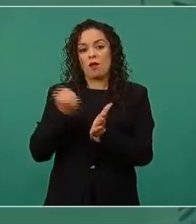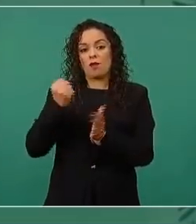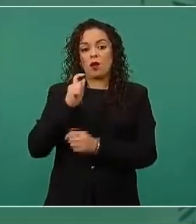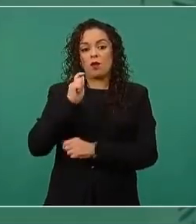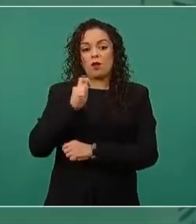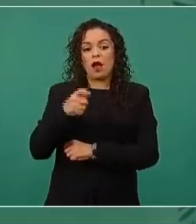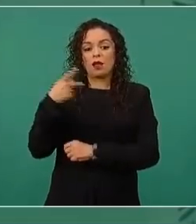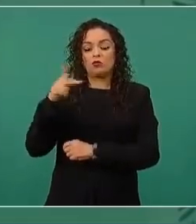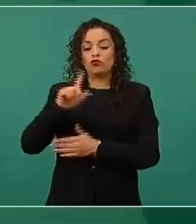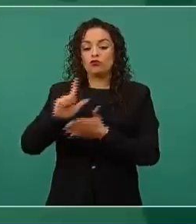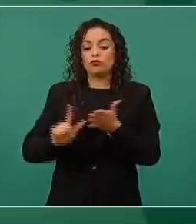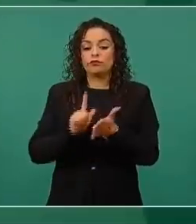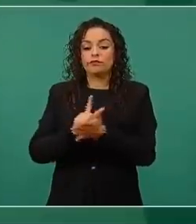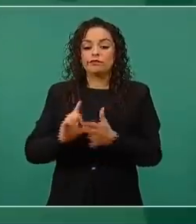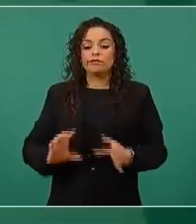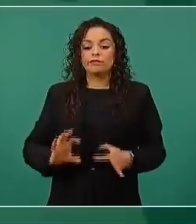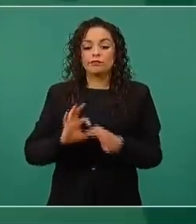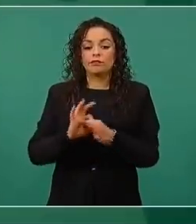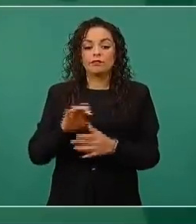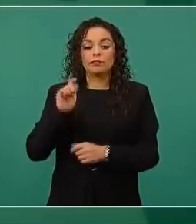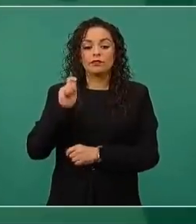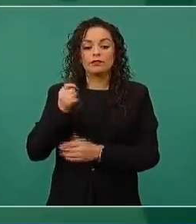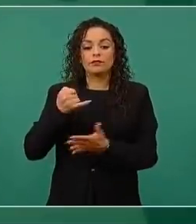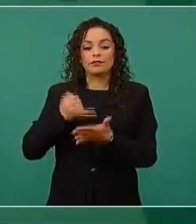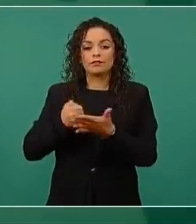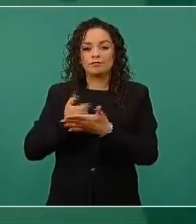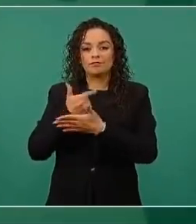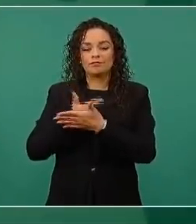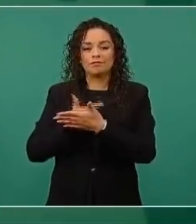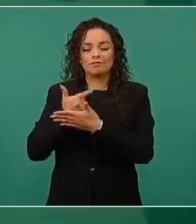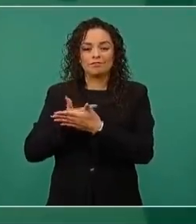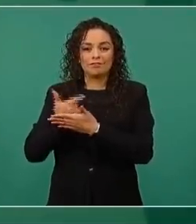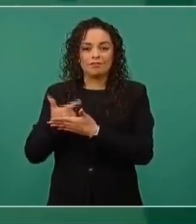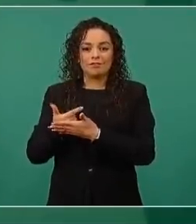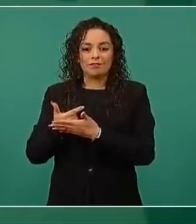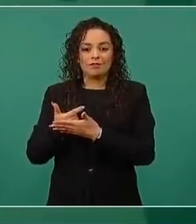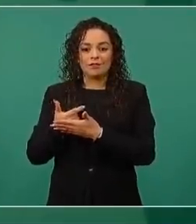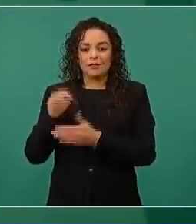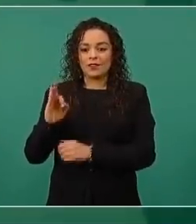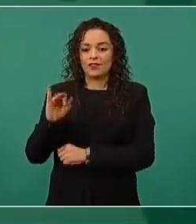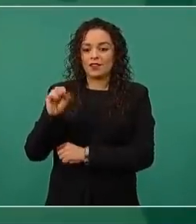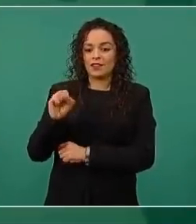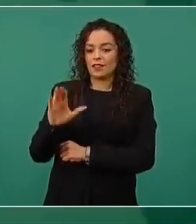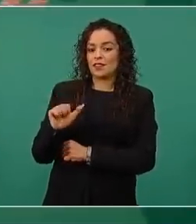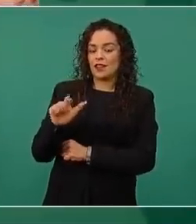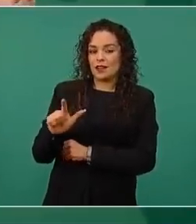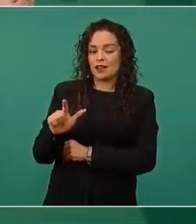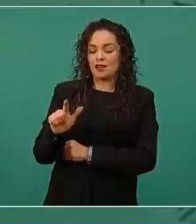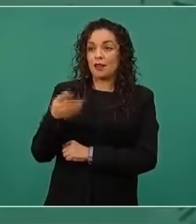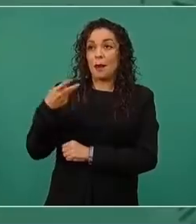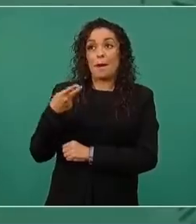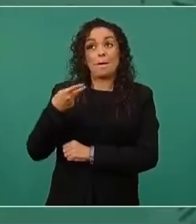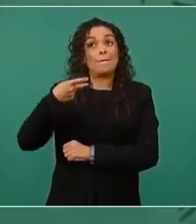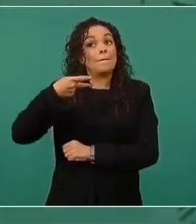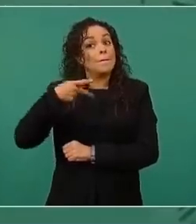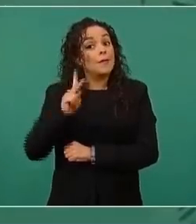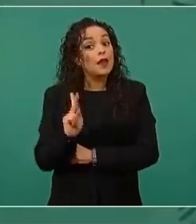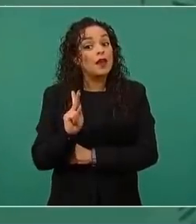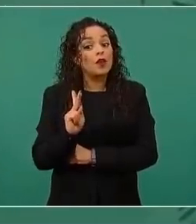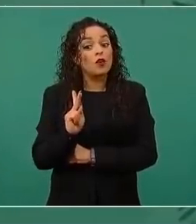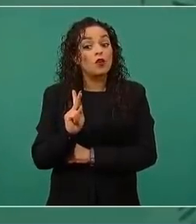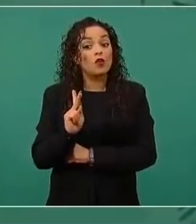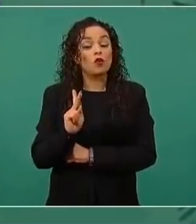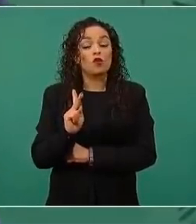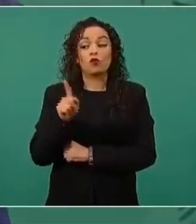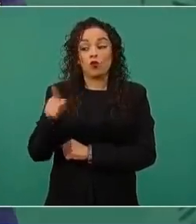pero si me apoyas con los